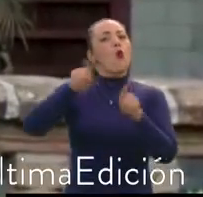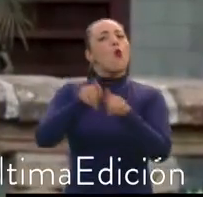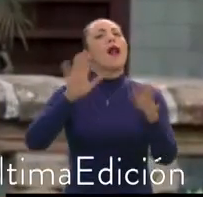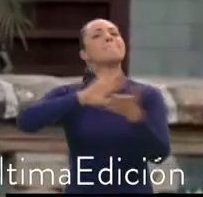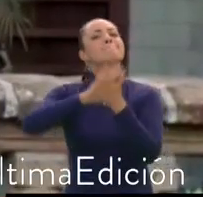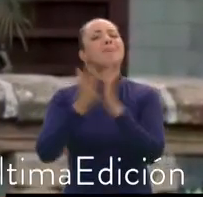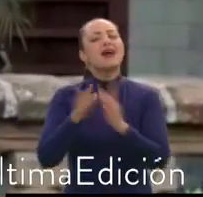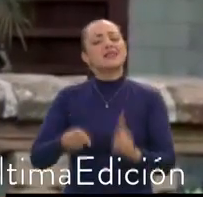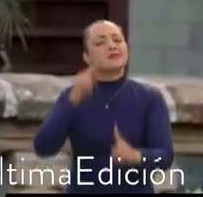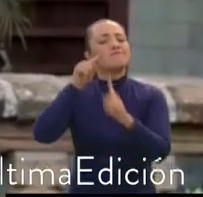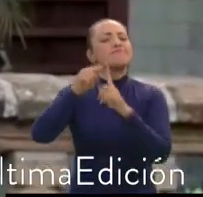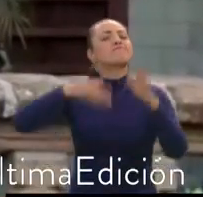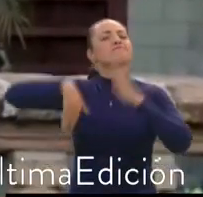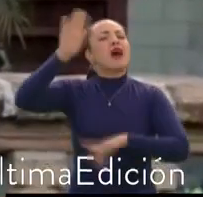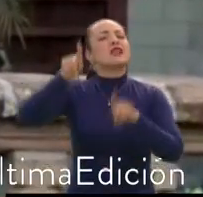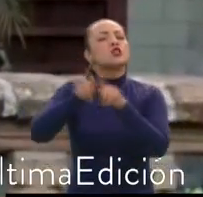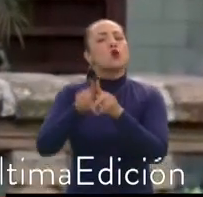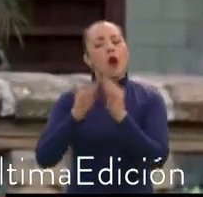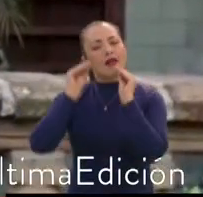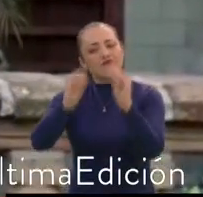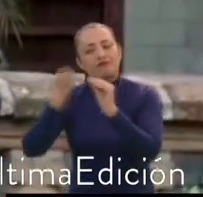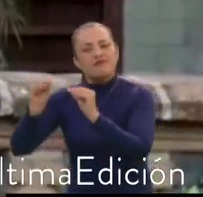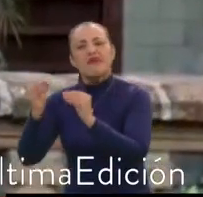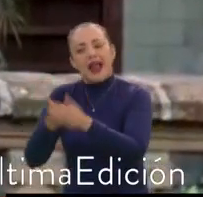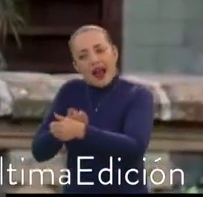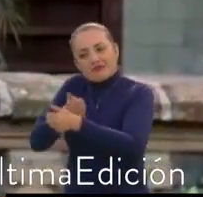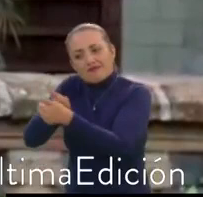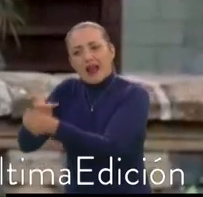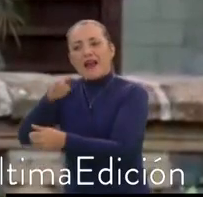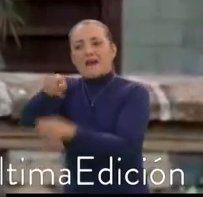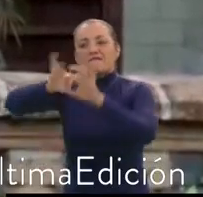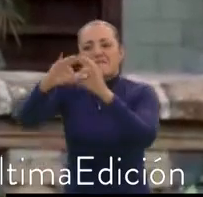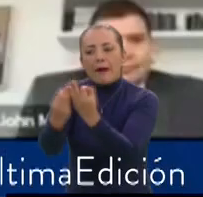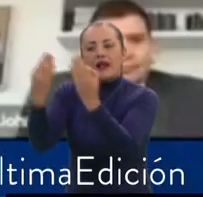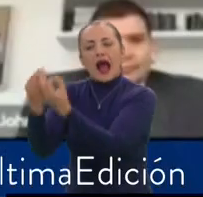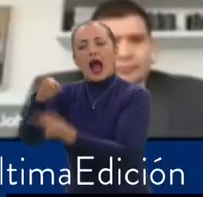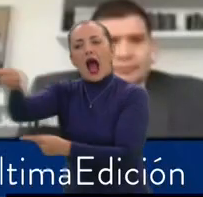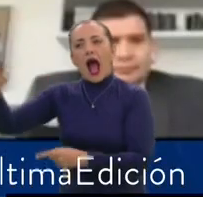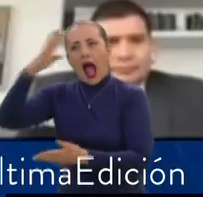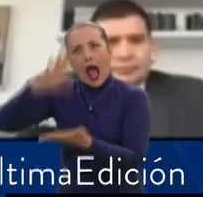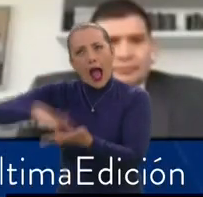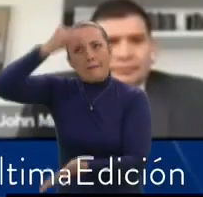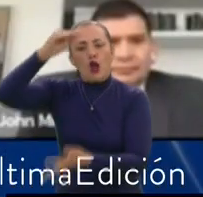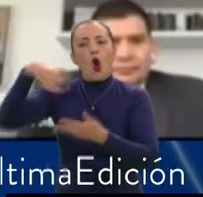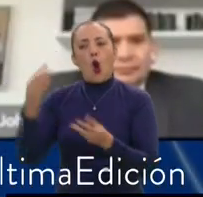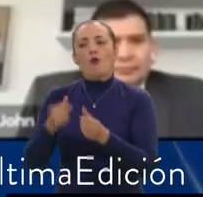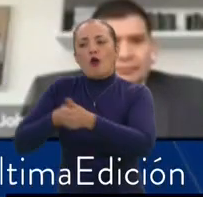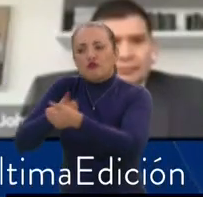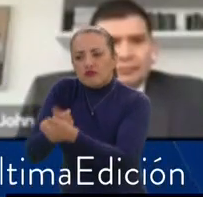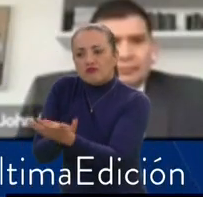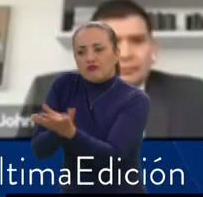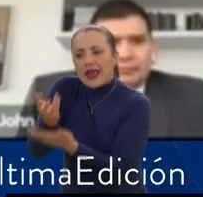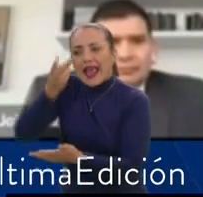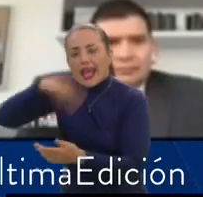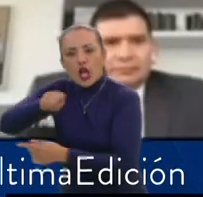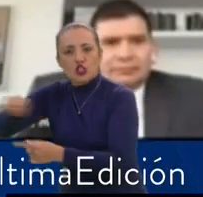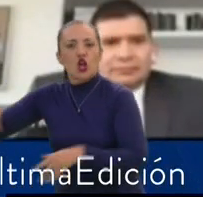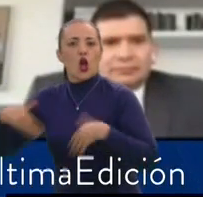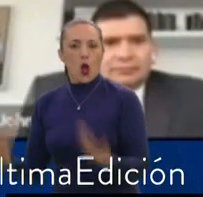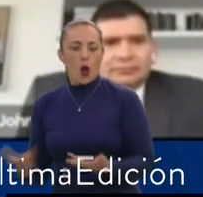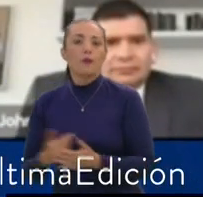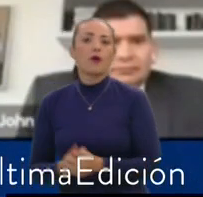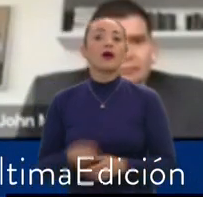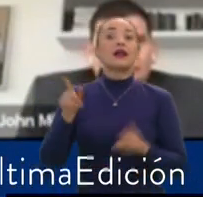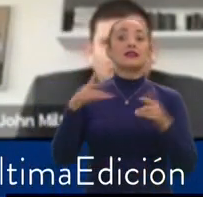proyecto pedagógico que va a acompañar a las familias para que aprendan pautas de crianza. Aunque la iniciativa contó con las mayorías en la Comisión